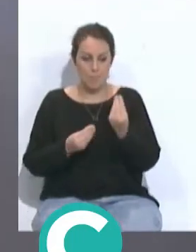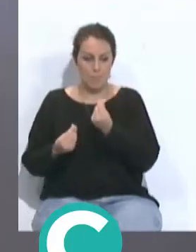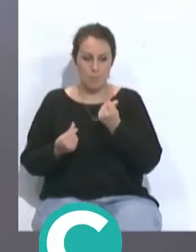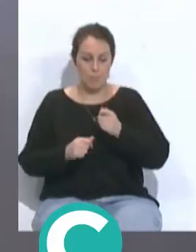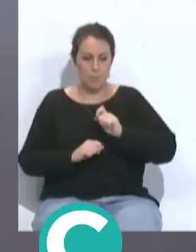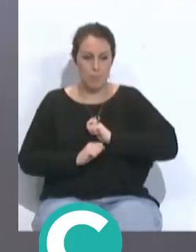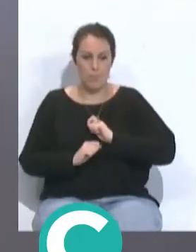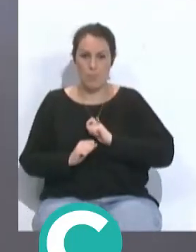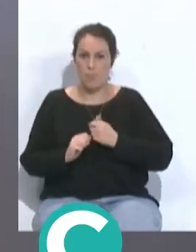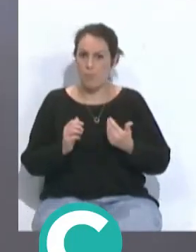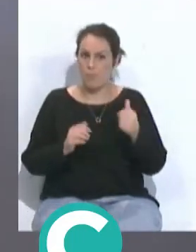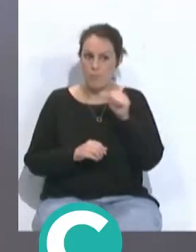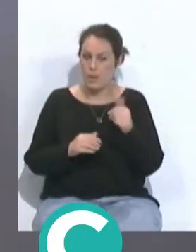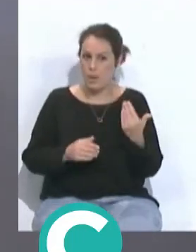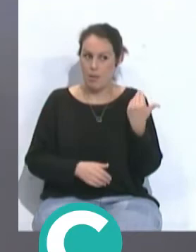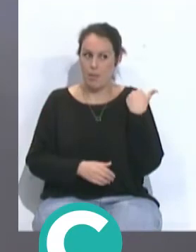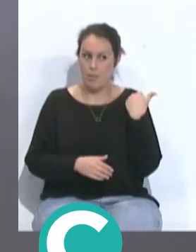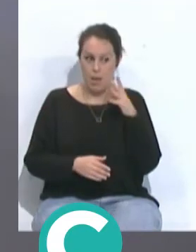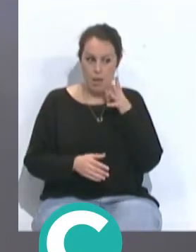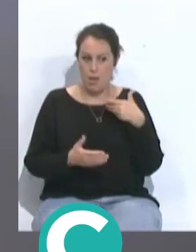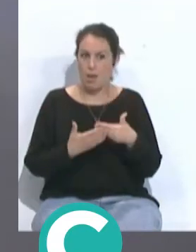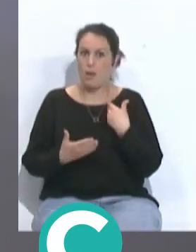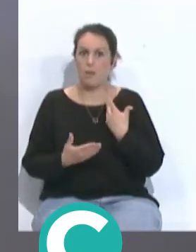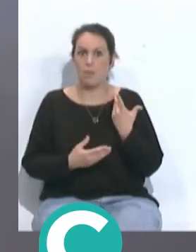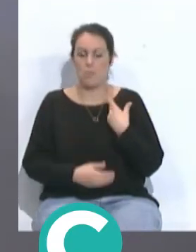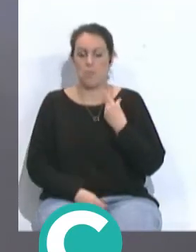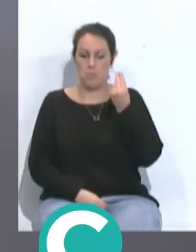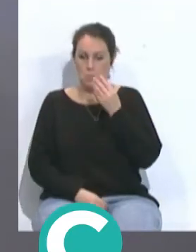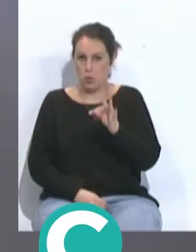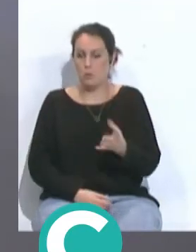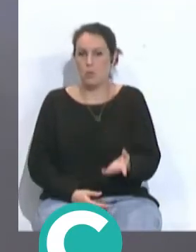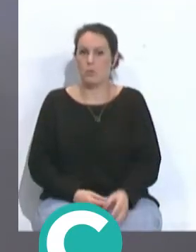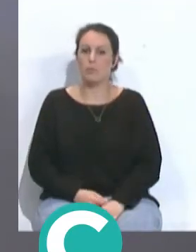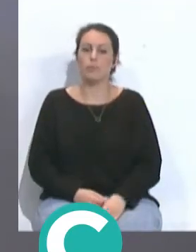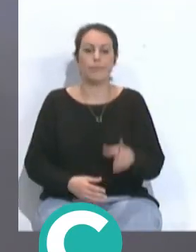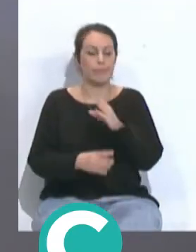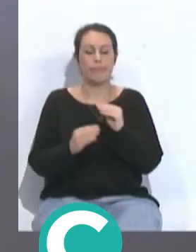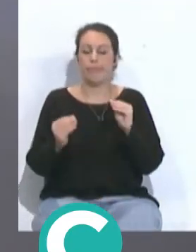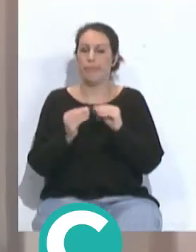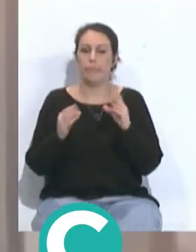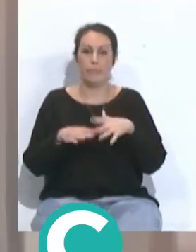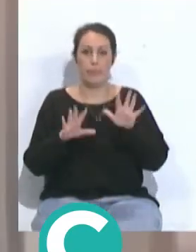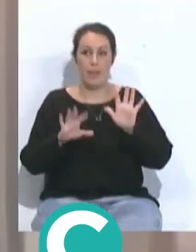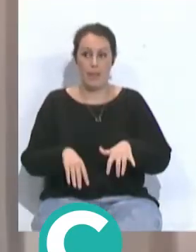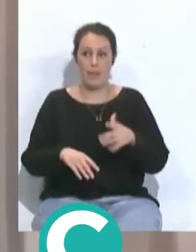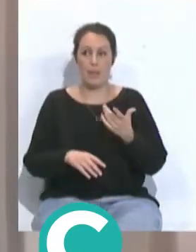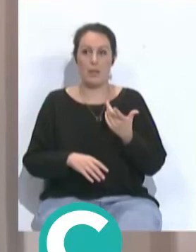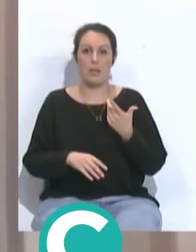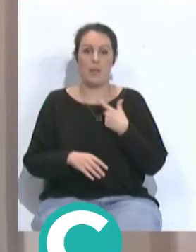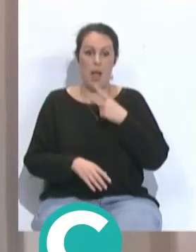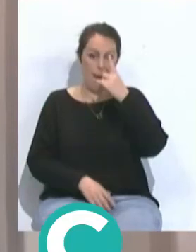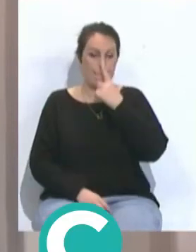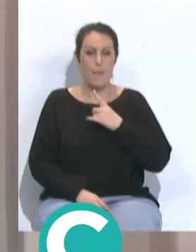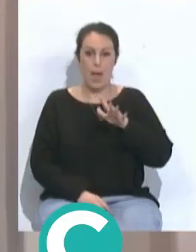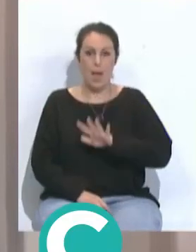están dando en las últimas semanas creo que nos hace ser optimistas yo estoy totalmente de acuerdo contigo el Cádiz la imagen que está dando